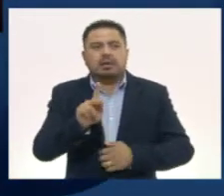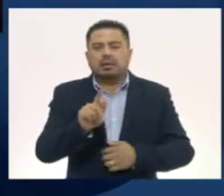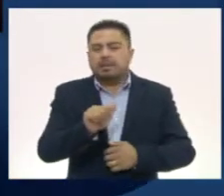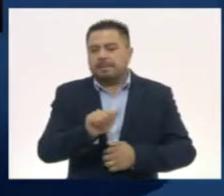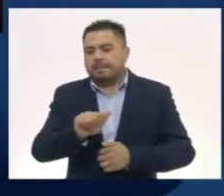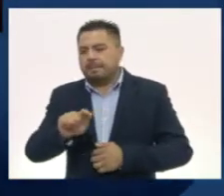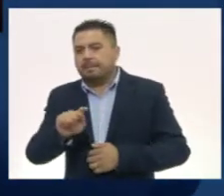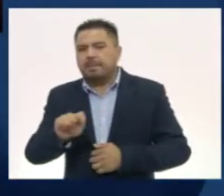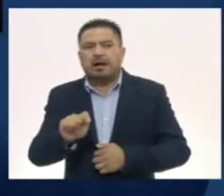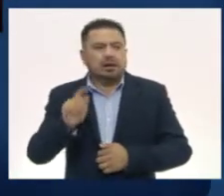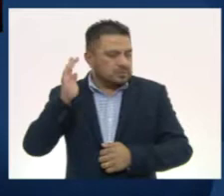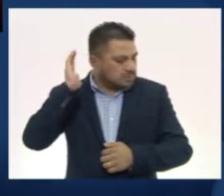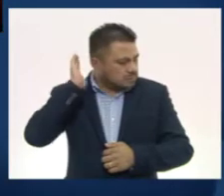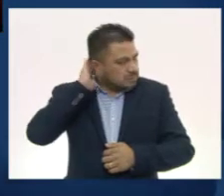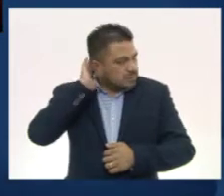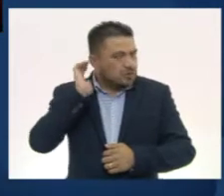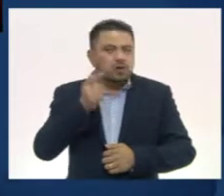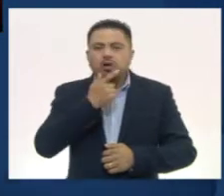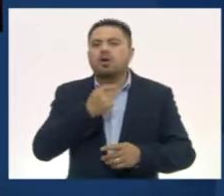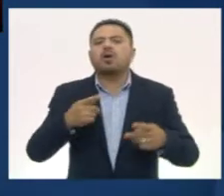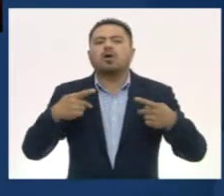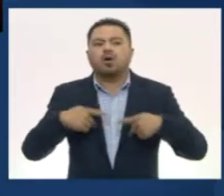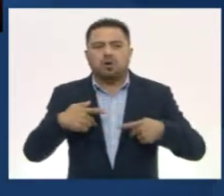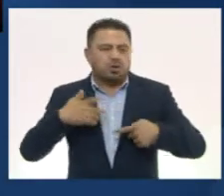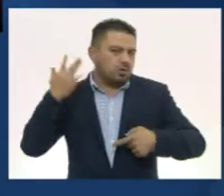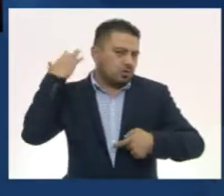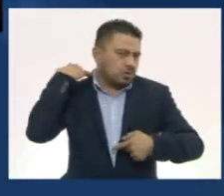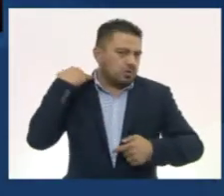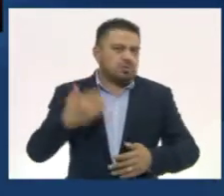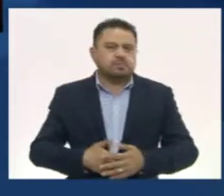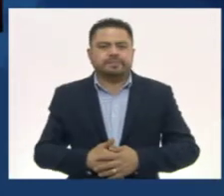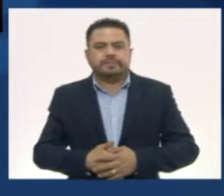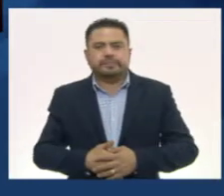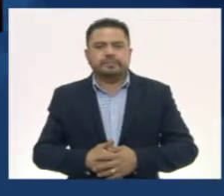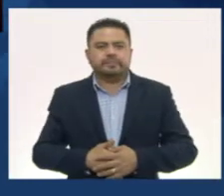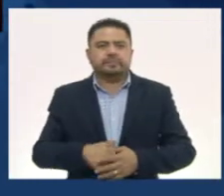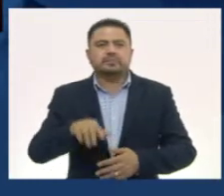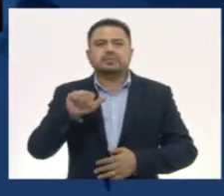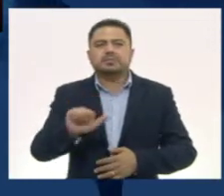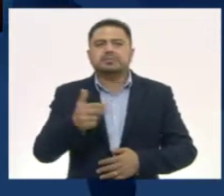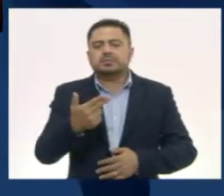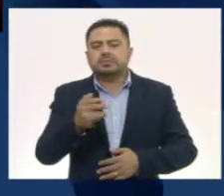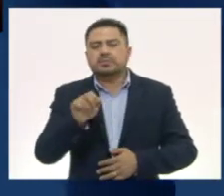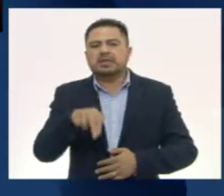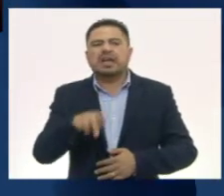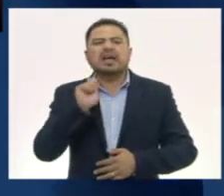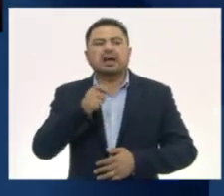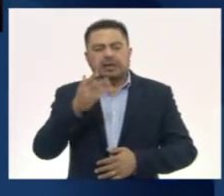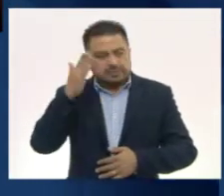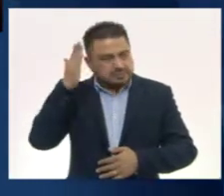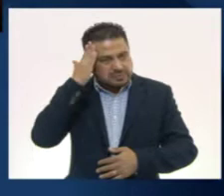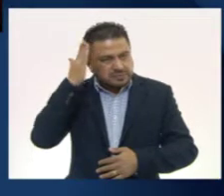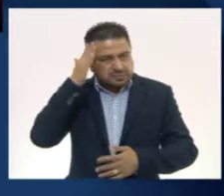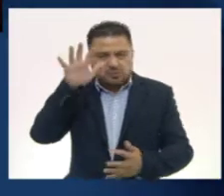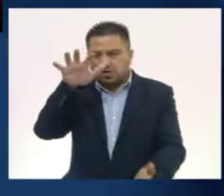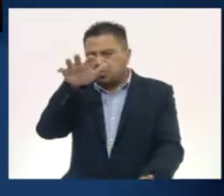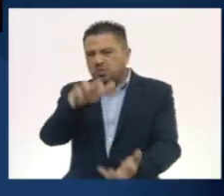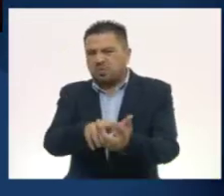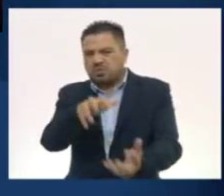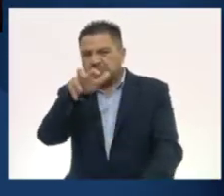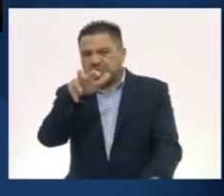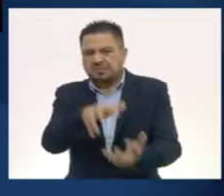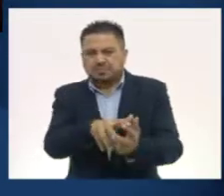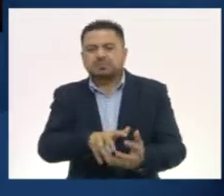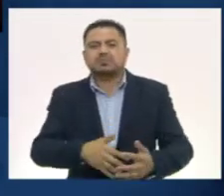es la espalda de un hombre, el lomo. Y ajín es la cabeza de un cocodrilo.